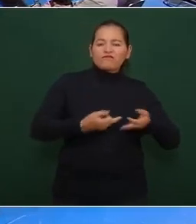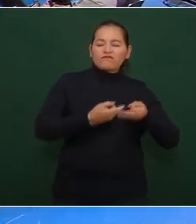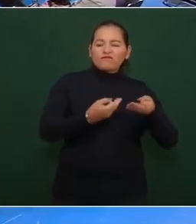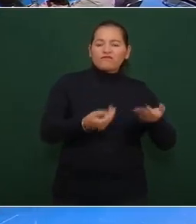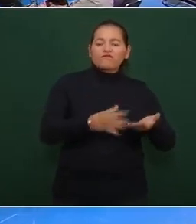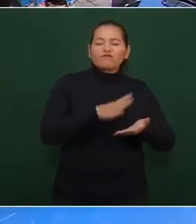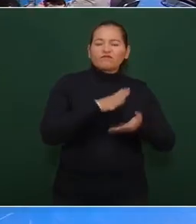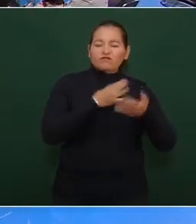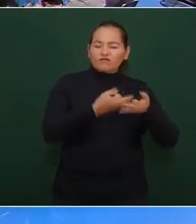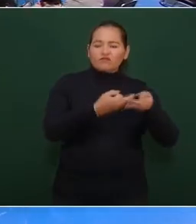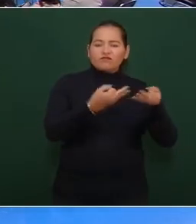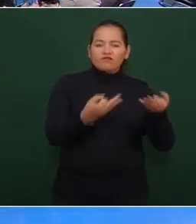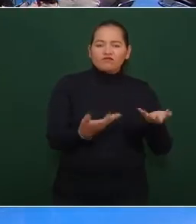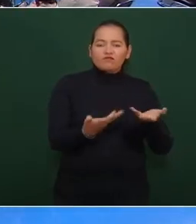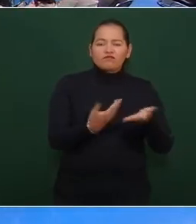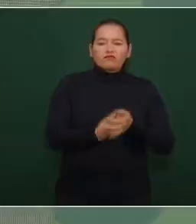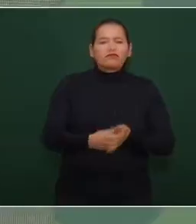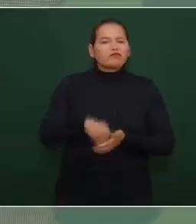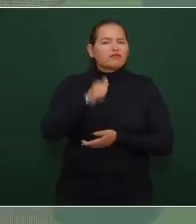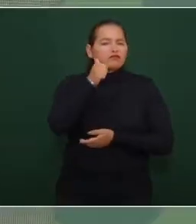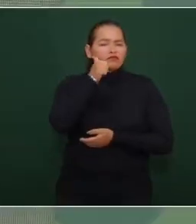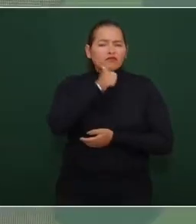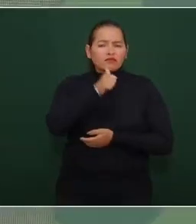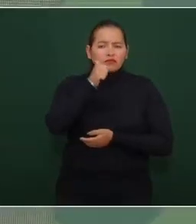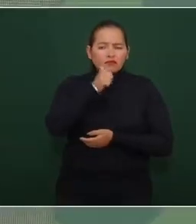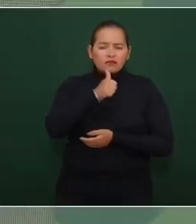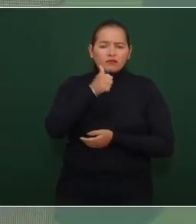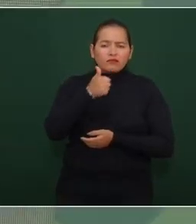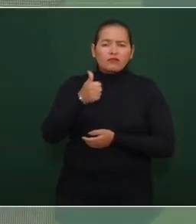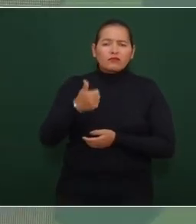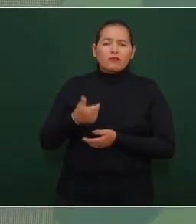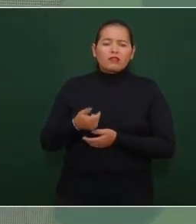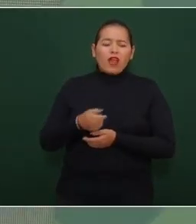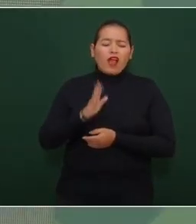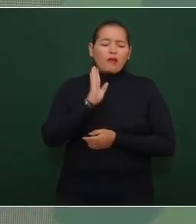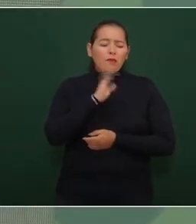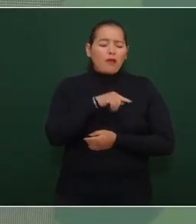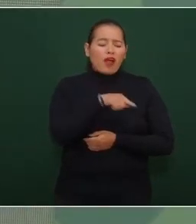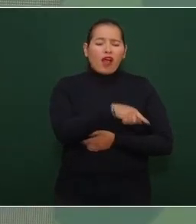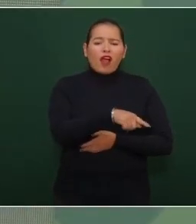siempre se la pasa hablando mal de su trabajador